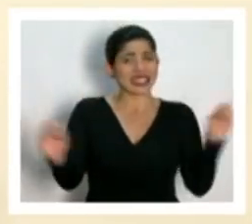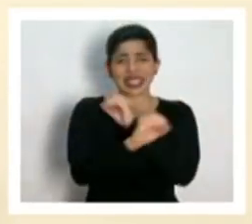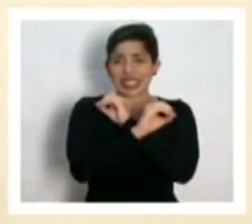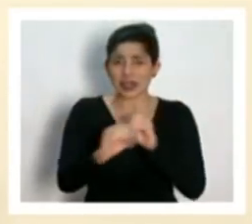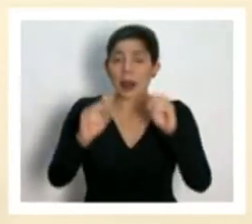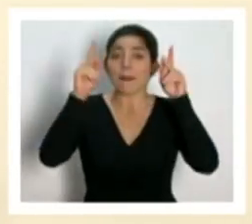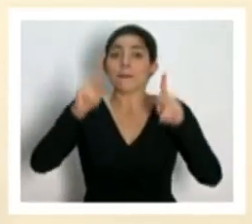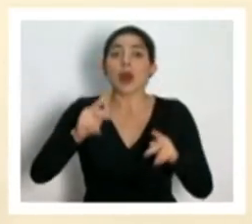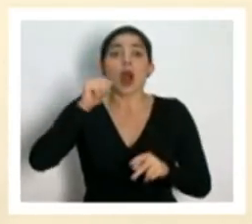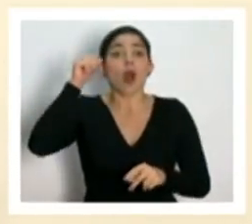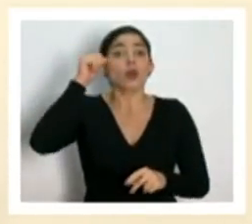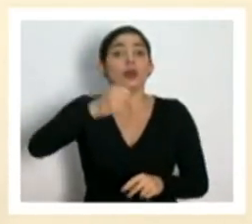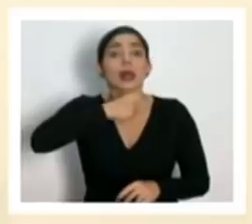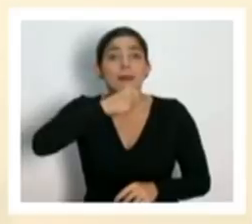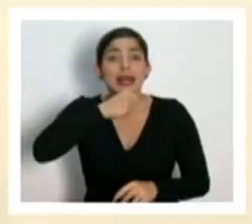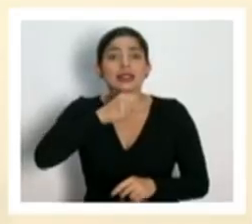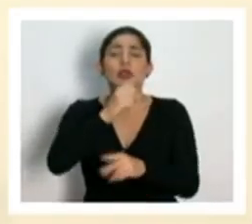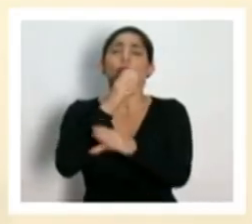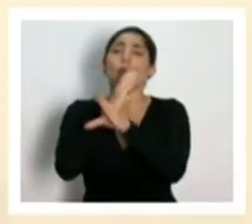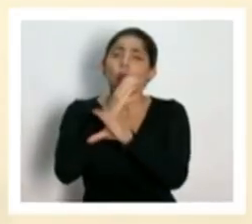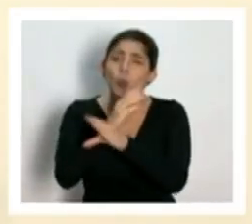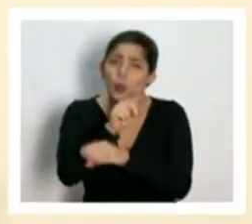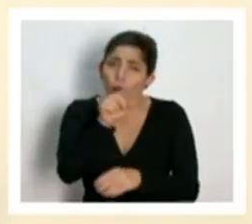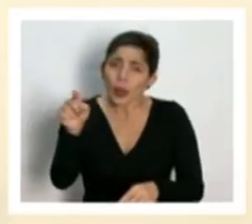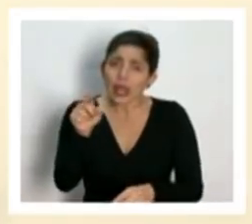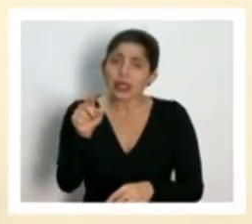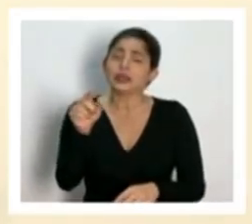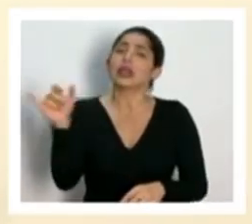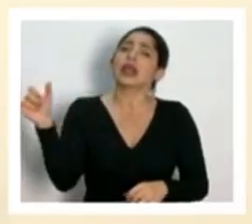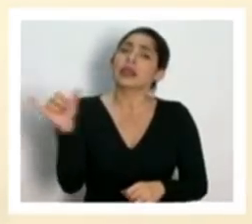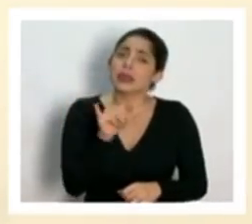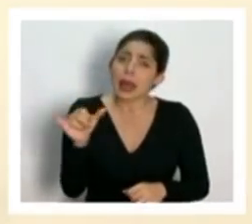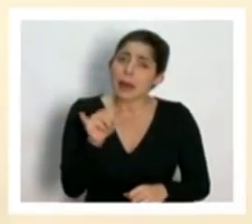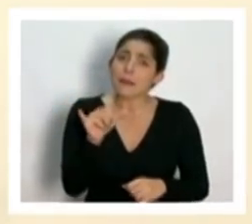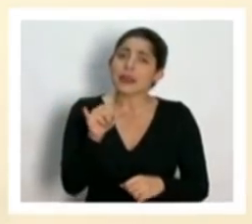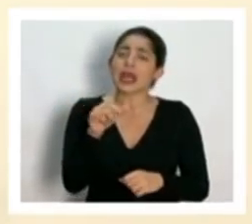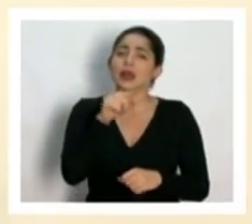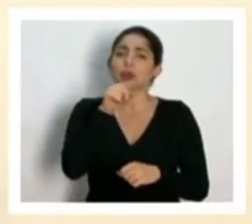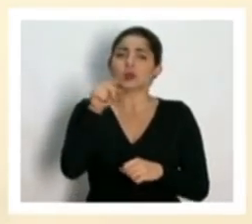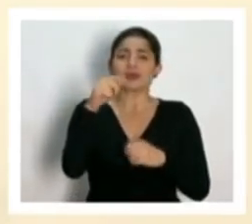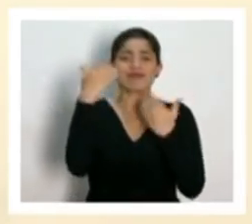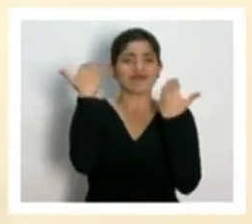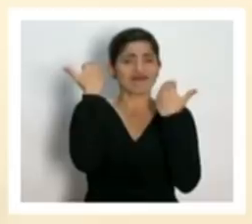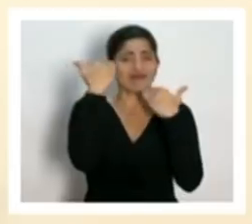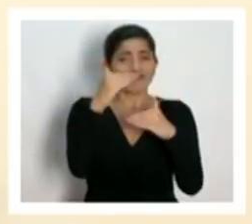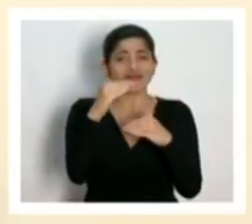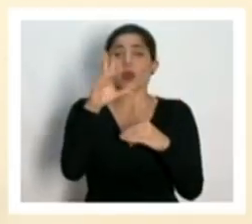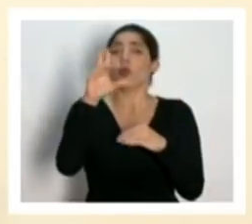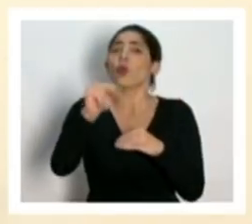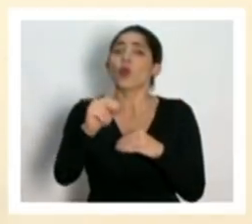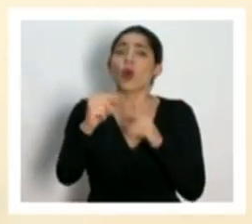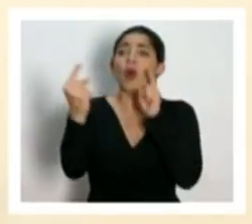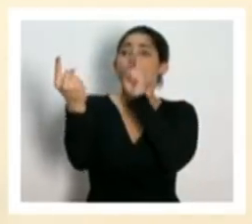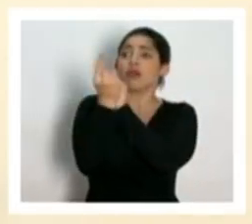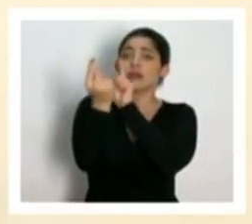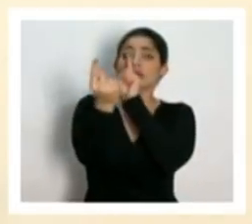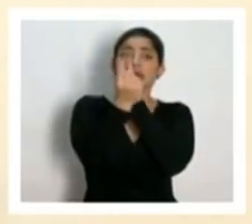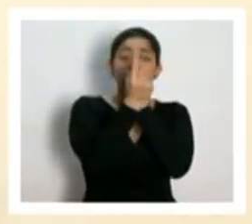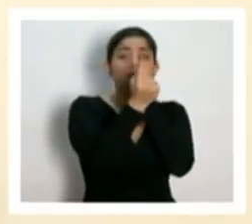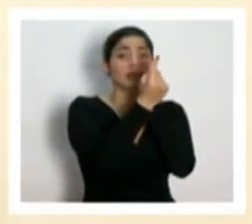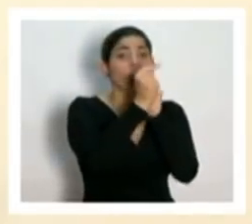personas adultas mayores, cuídense. También limiten, no tengan contacto con